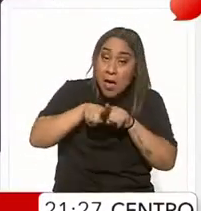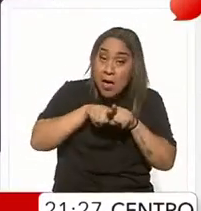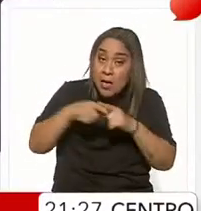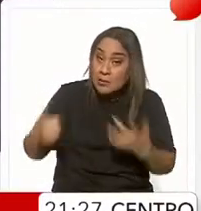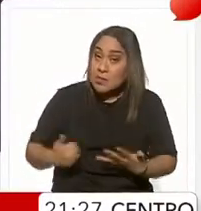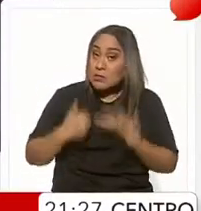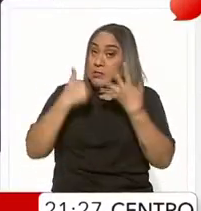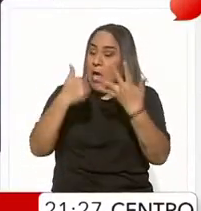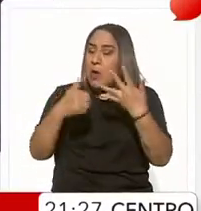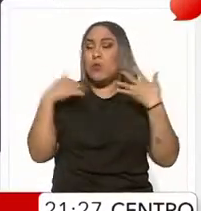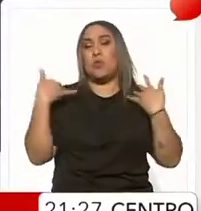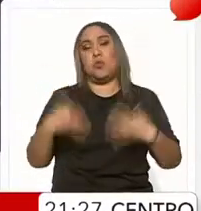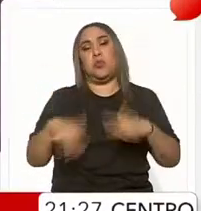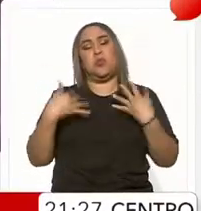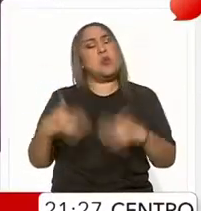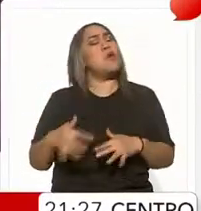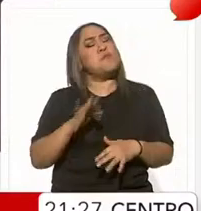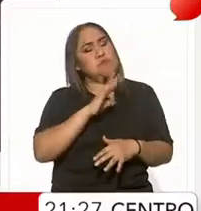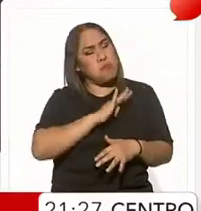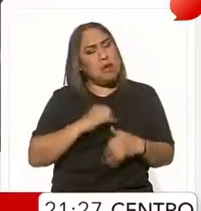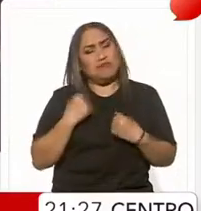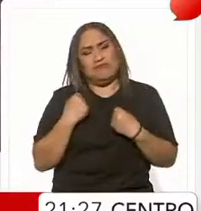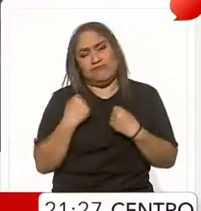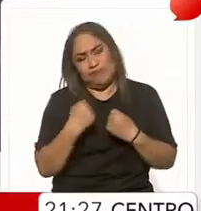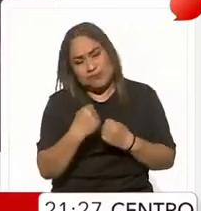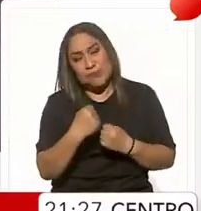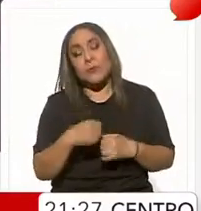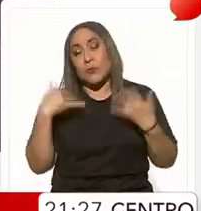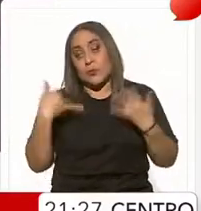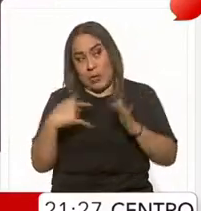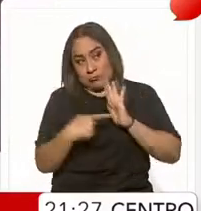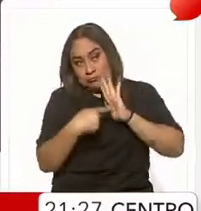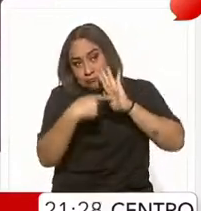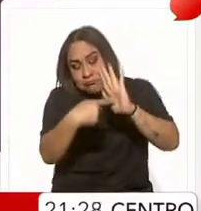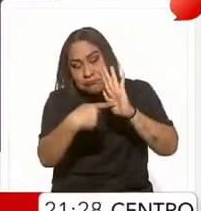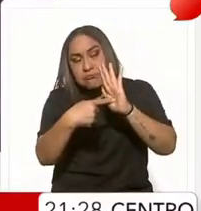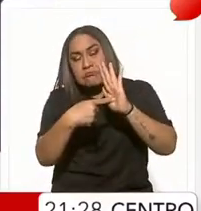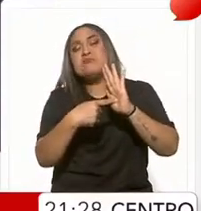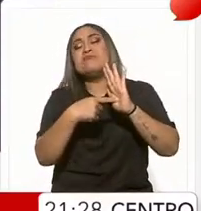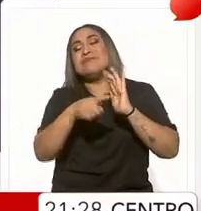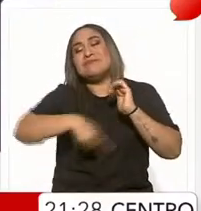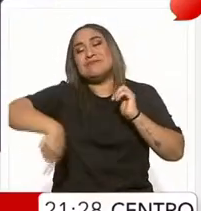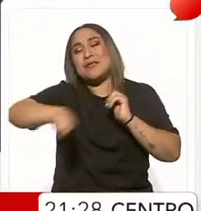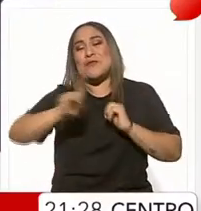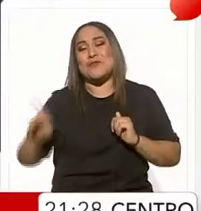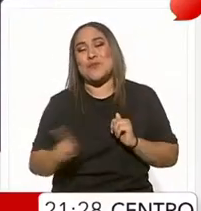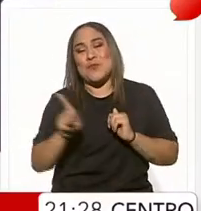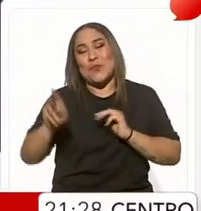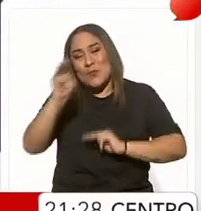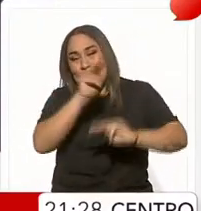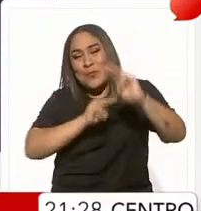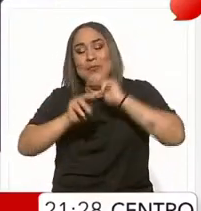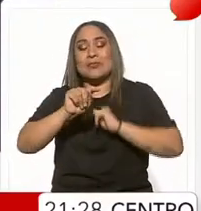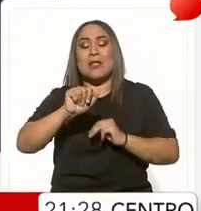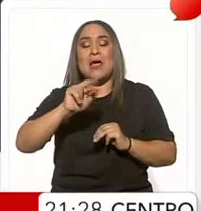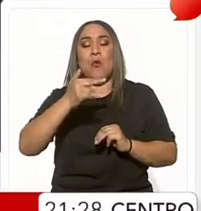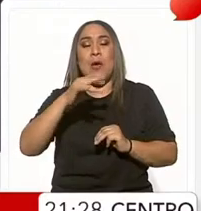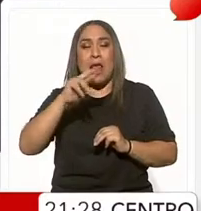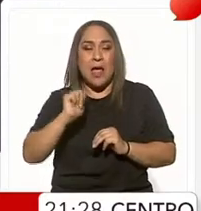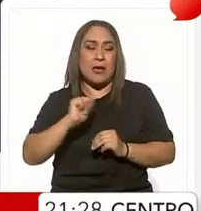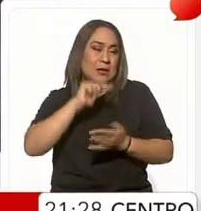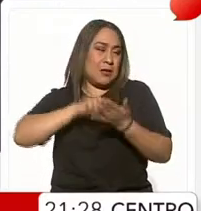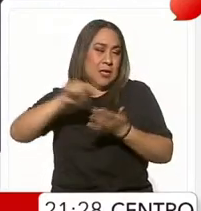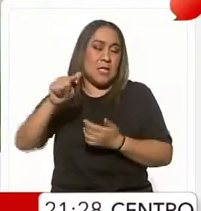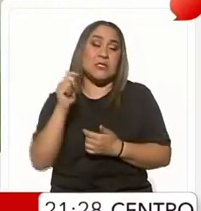demostraron ser indestructibles y dejaron muy en claro por qué los habitantes de la Sierra Tarahumara, en Chihuahua,